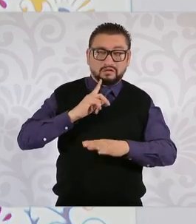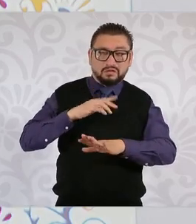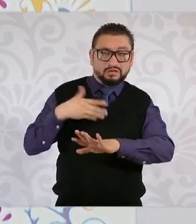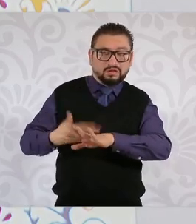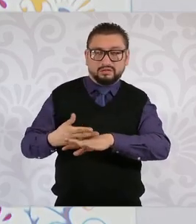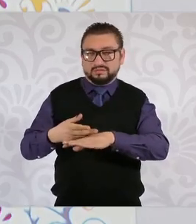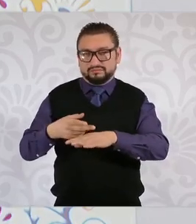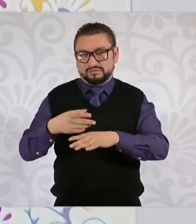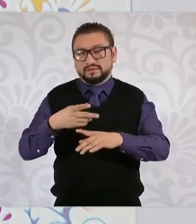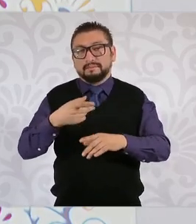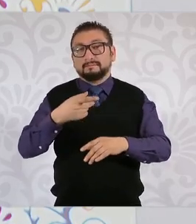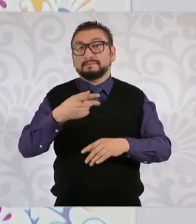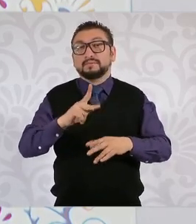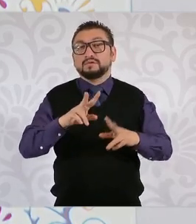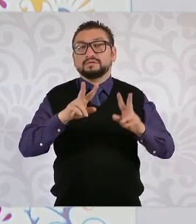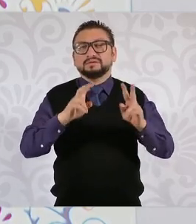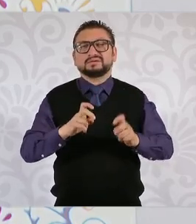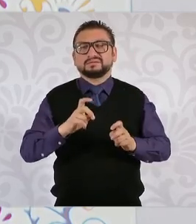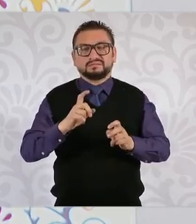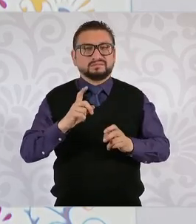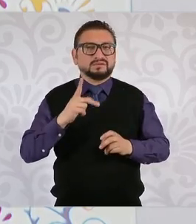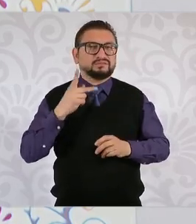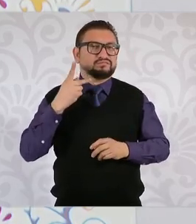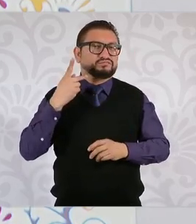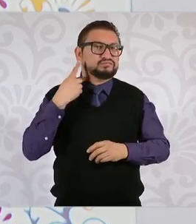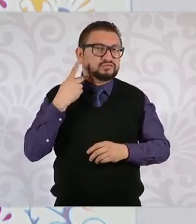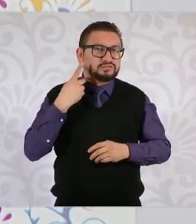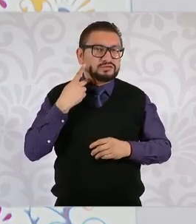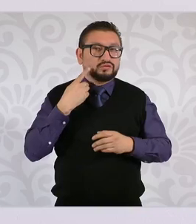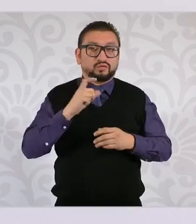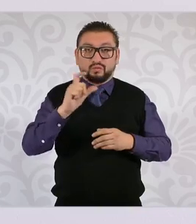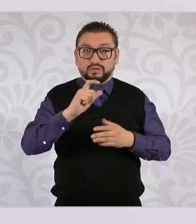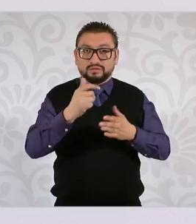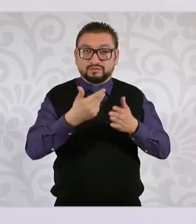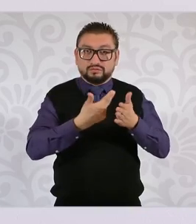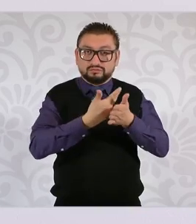político expresado en una imagen